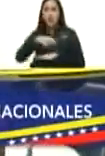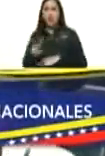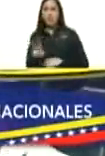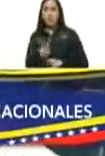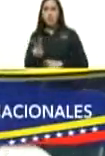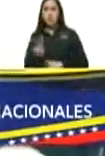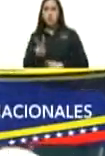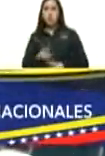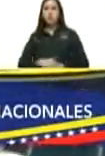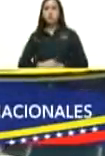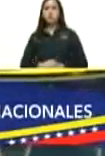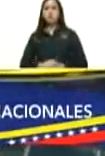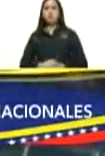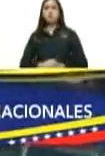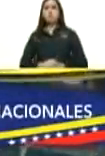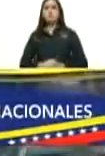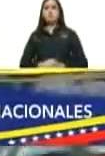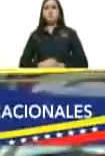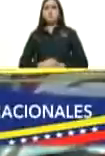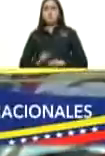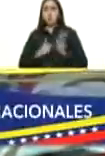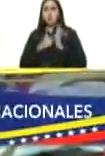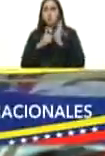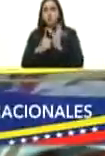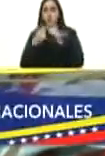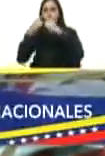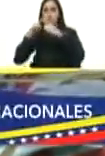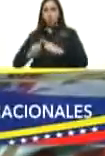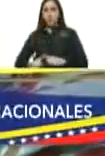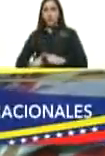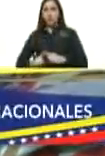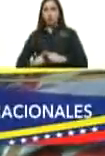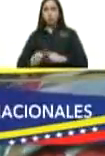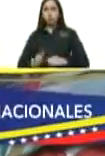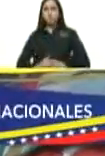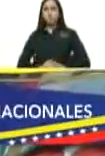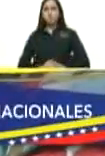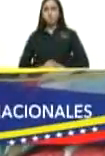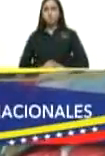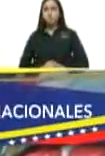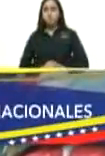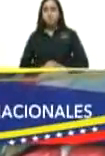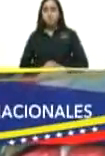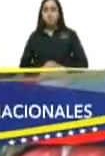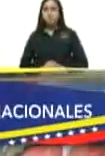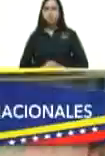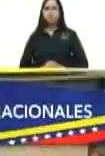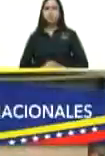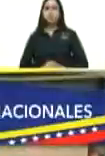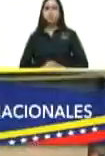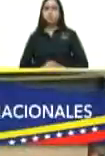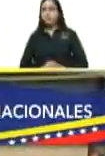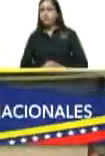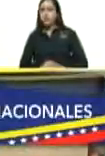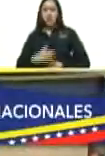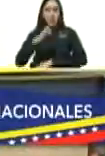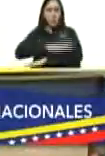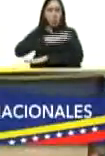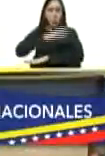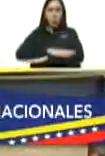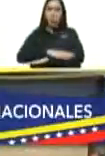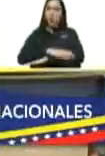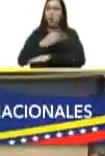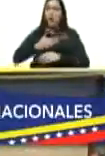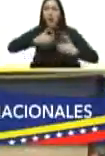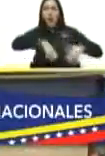darán veredicto son los viejos complejos colonialistas de los